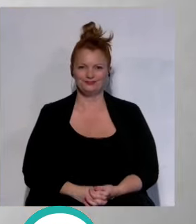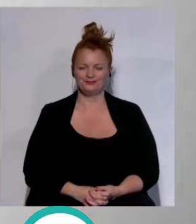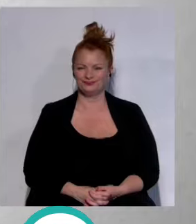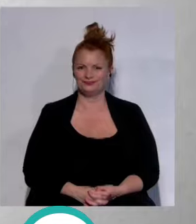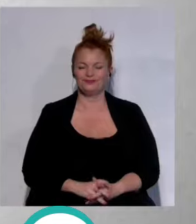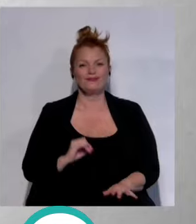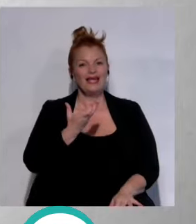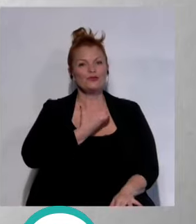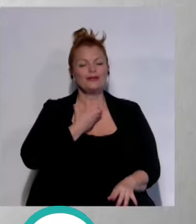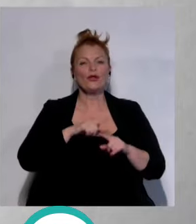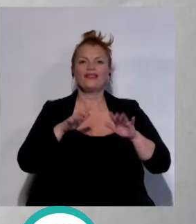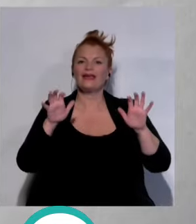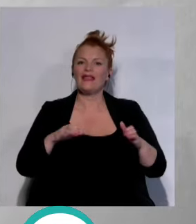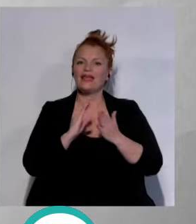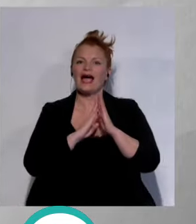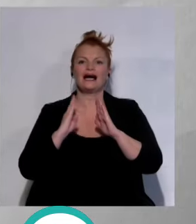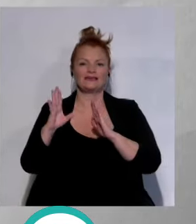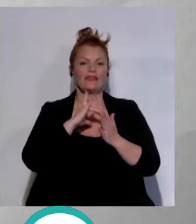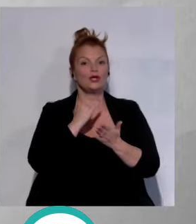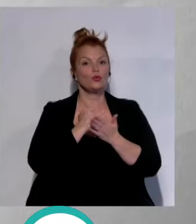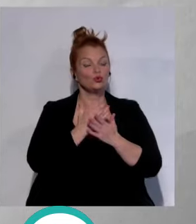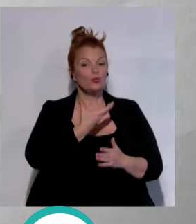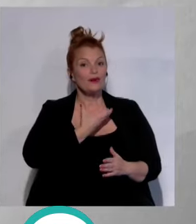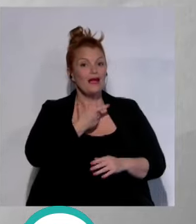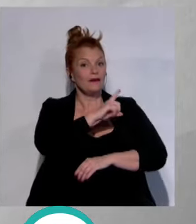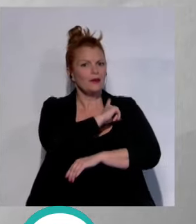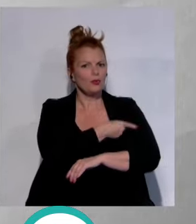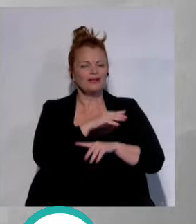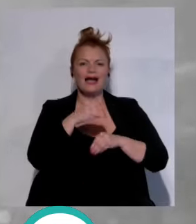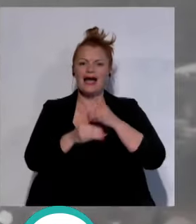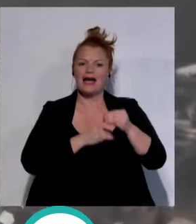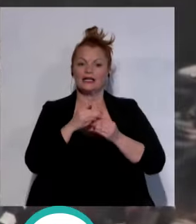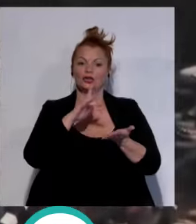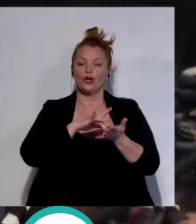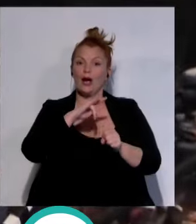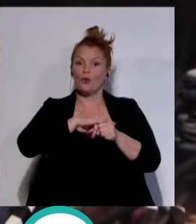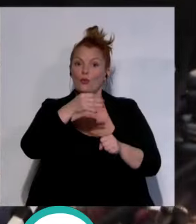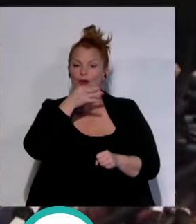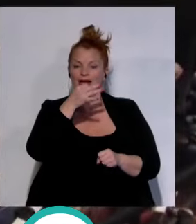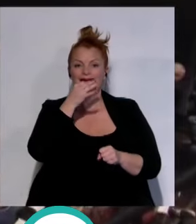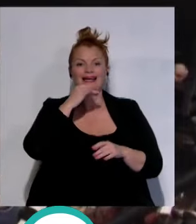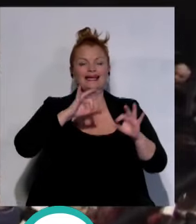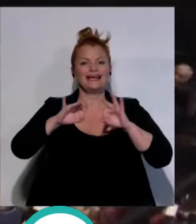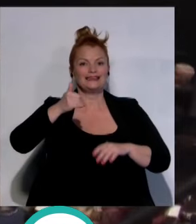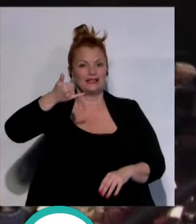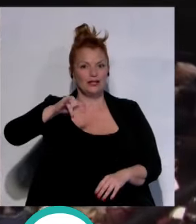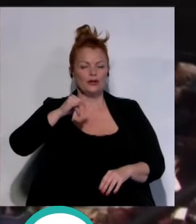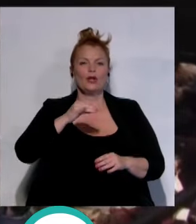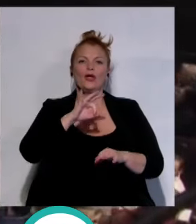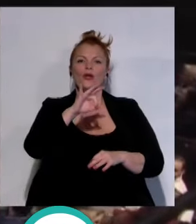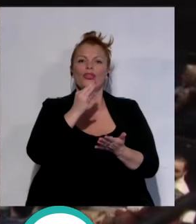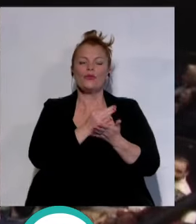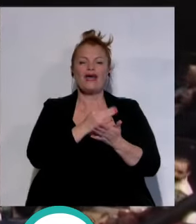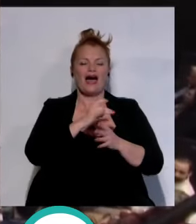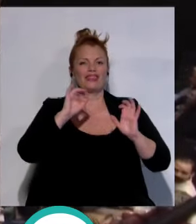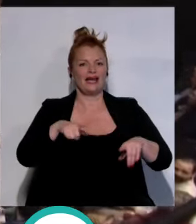El Ayuntamiento de Cádiz a través del Instituto Municipal del Deporte ha entregado en la tarde este lunes en el Teatro del Títere los premios Ciudad de Cádiz